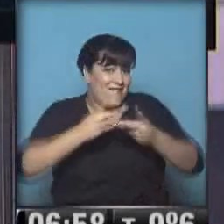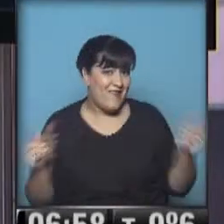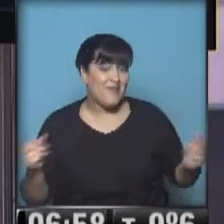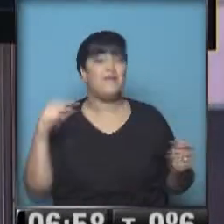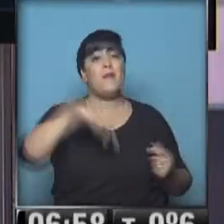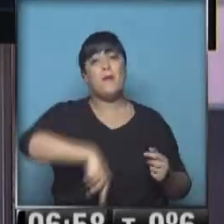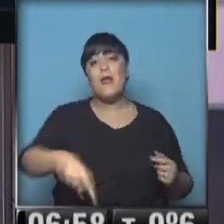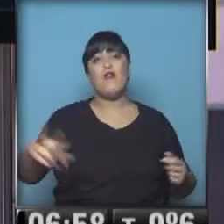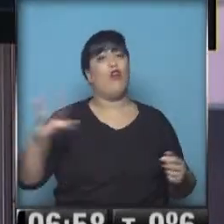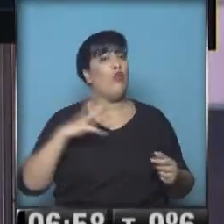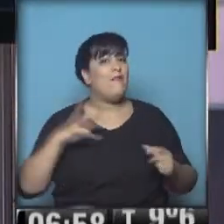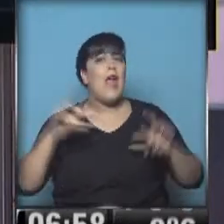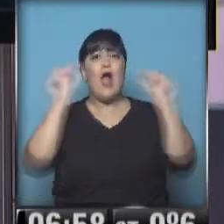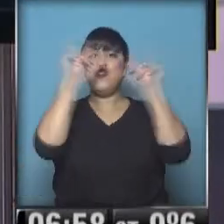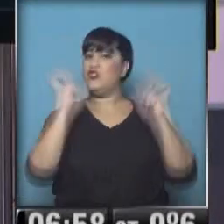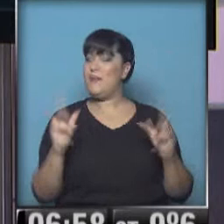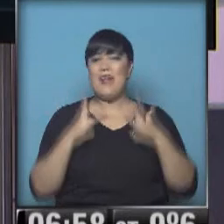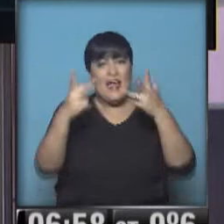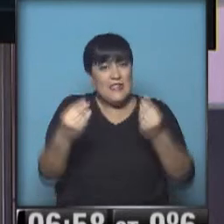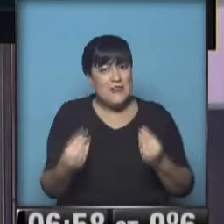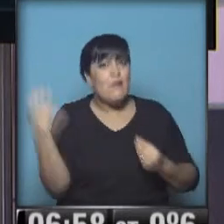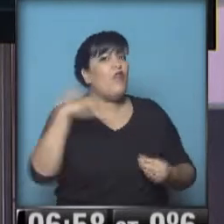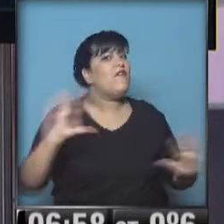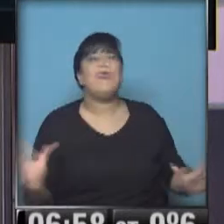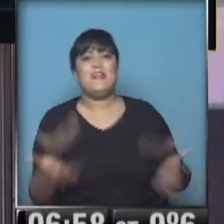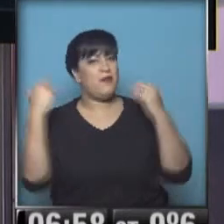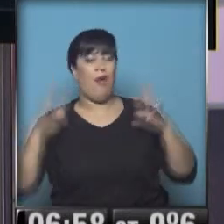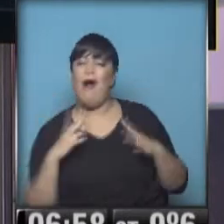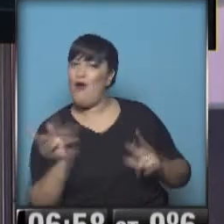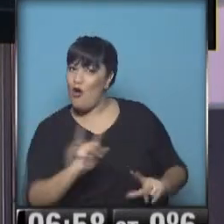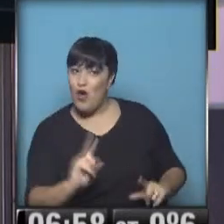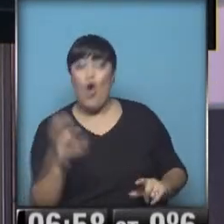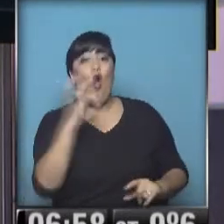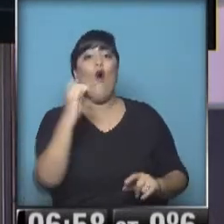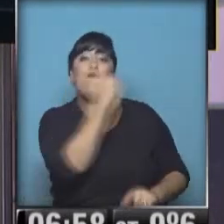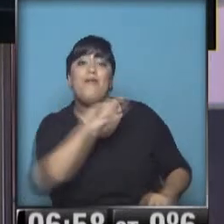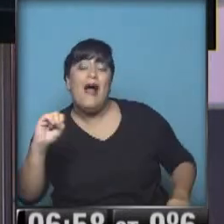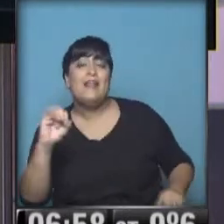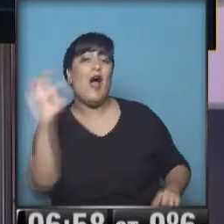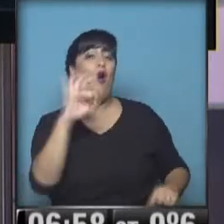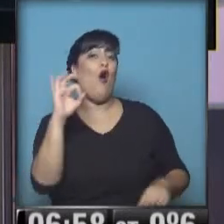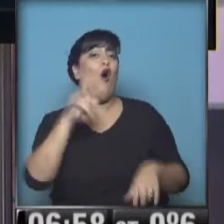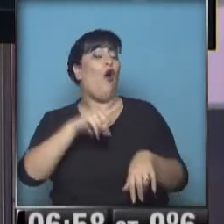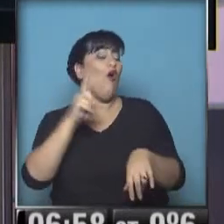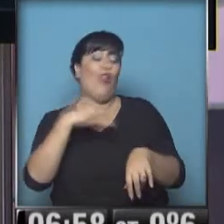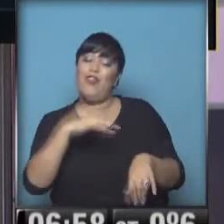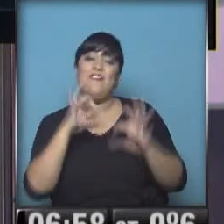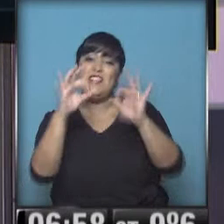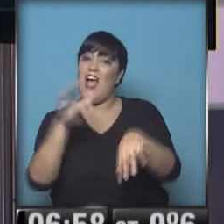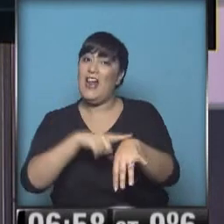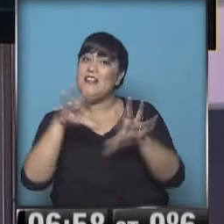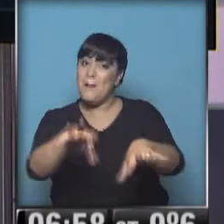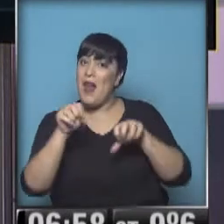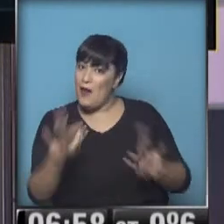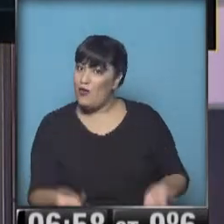todavía no se levantaron, Cari, ¿qué les decimos? Que se levanten de una vez, que no sean vagos, o faltan o llegan temprano a trabajar. que no falten, Cari,